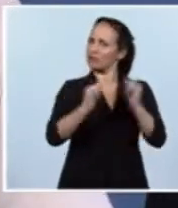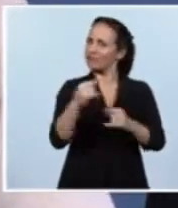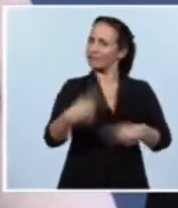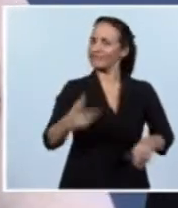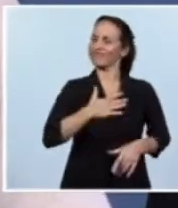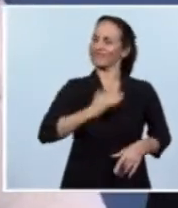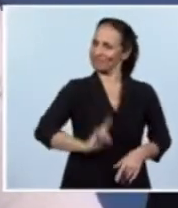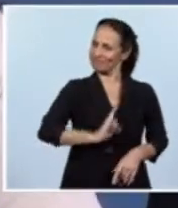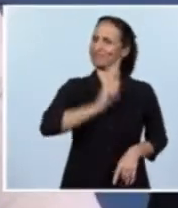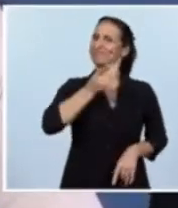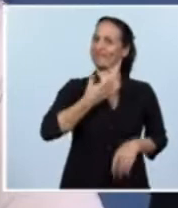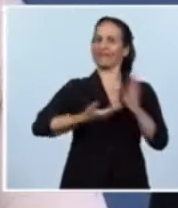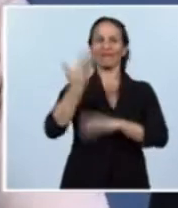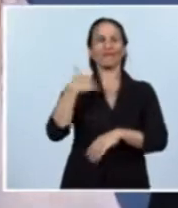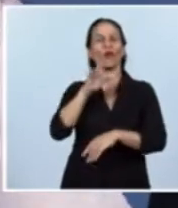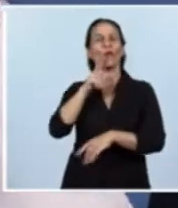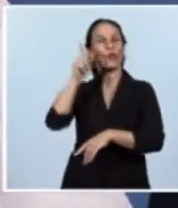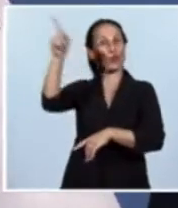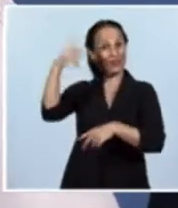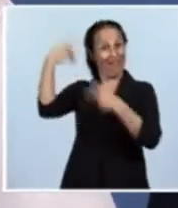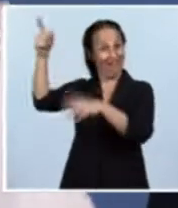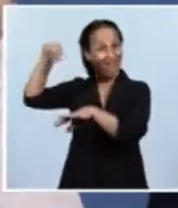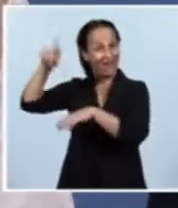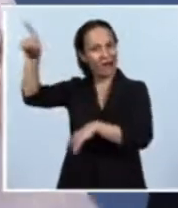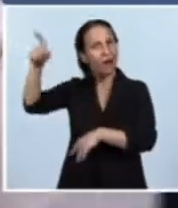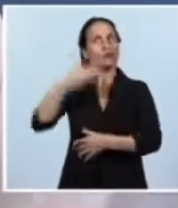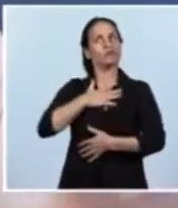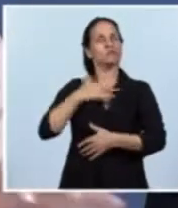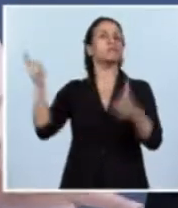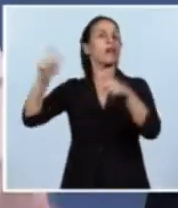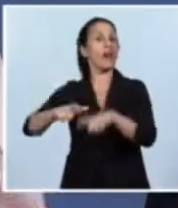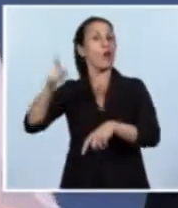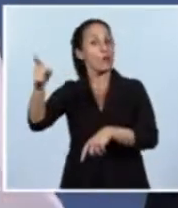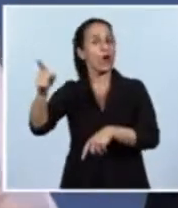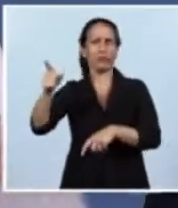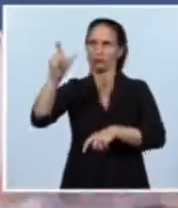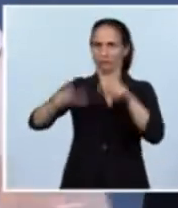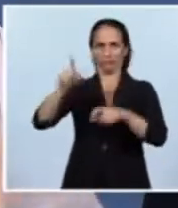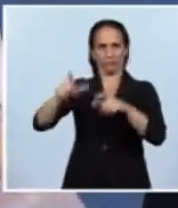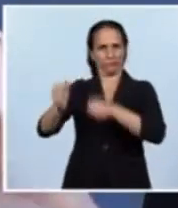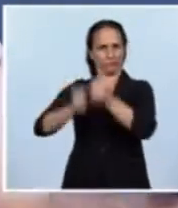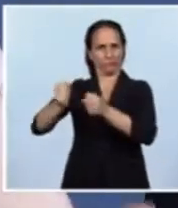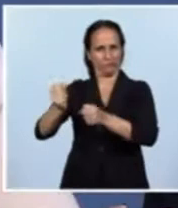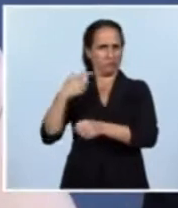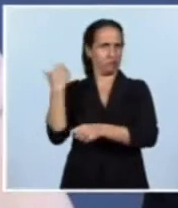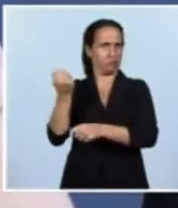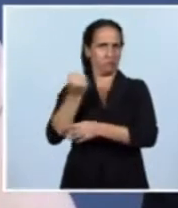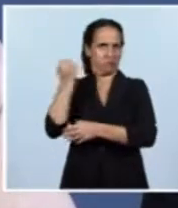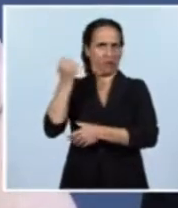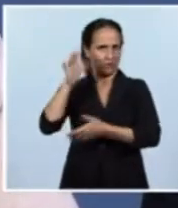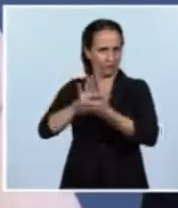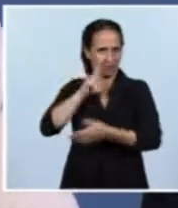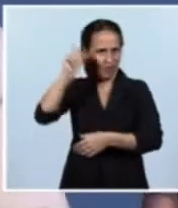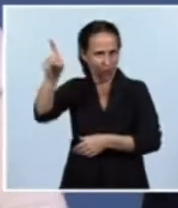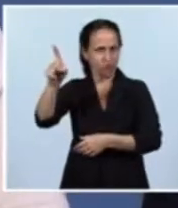orgullo cuando estuve en Rusia. Estábamos en una reunión con los más importantes empresarios